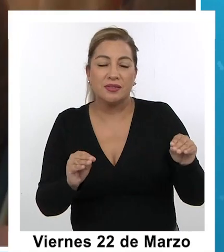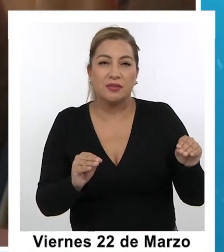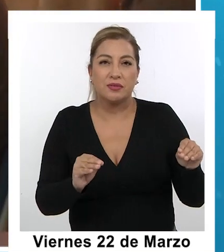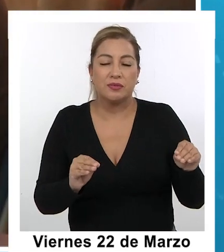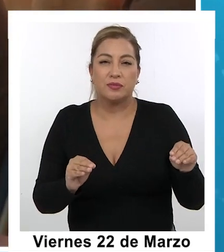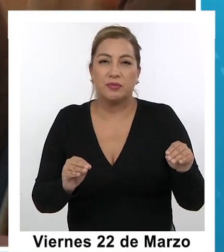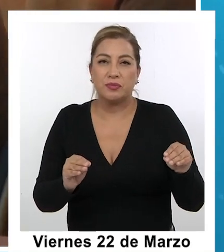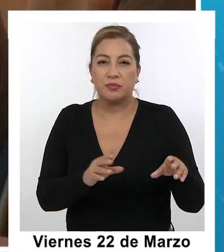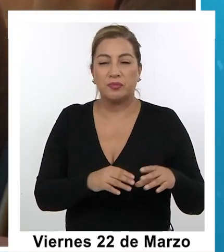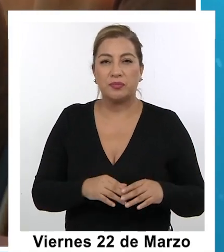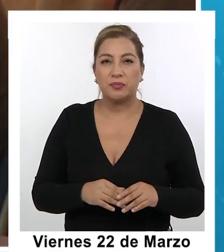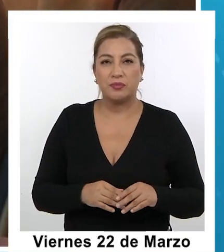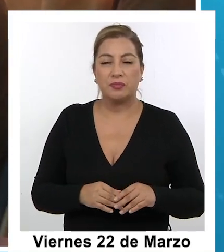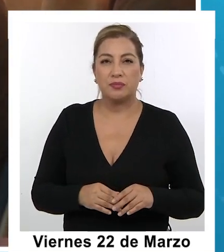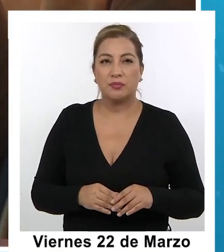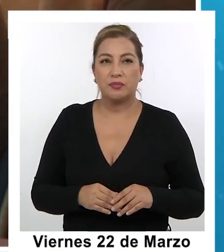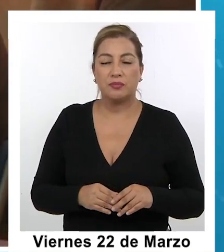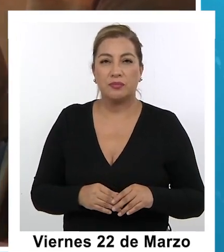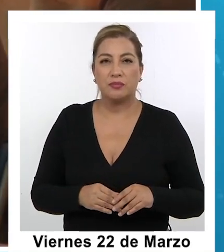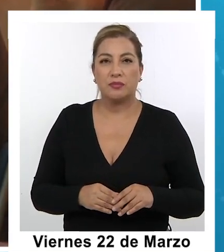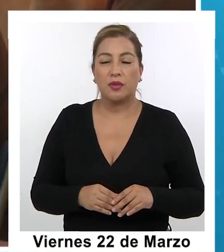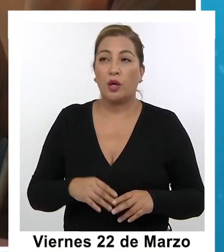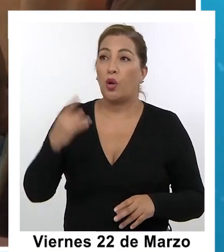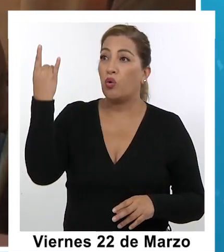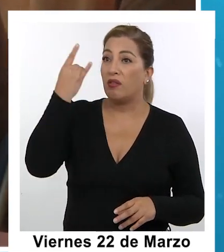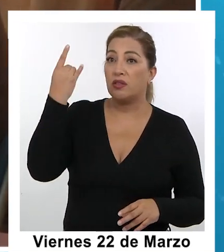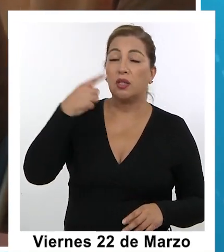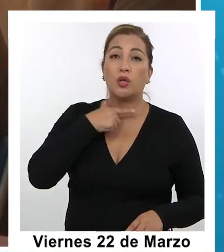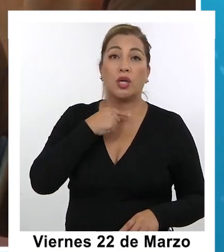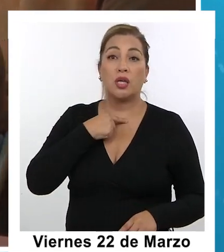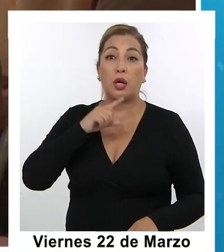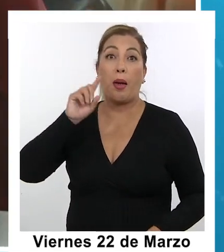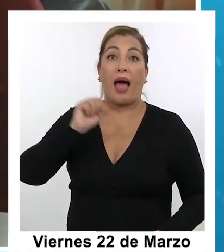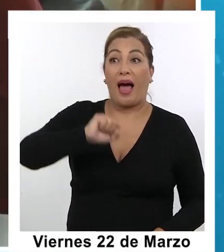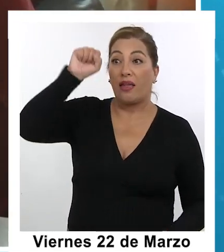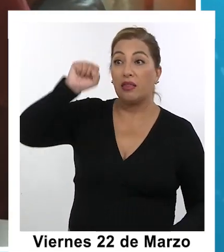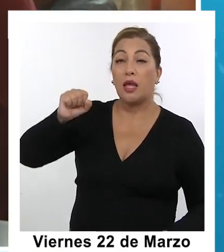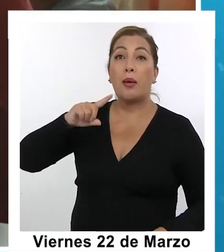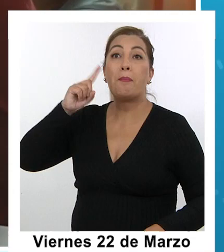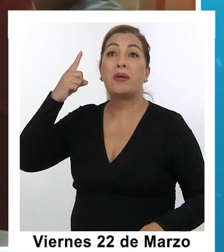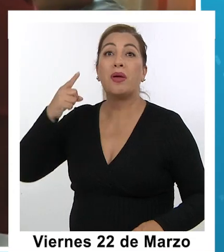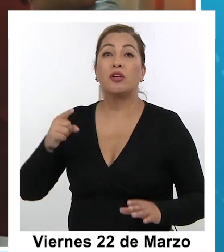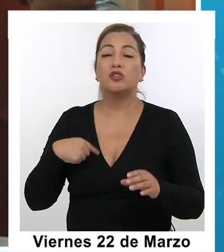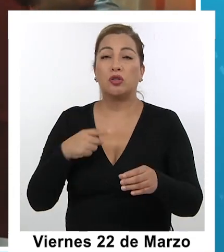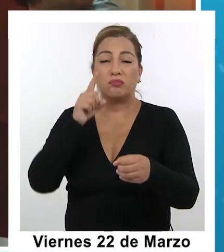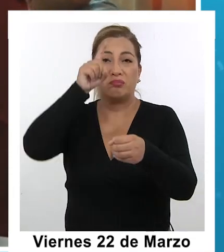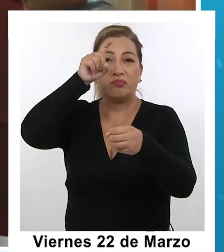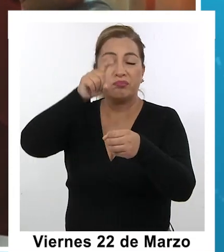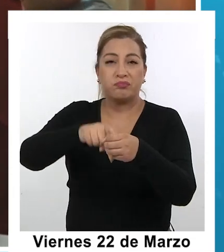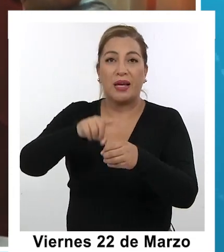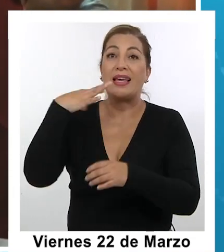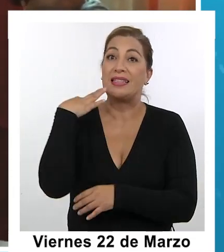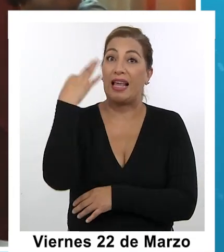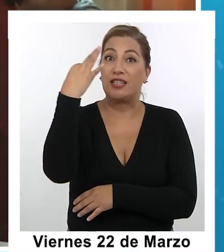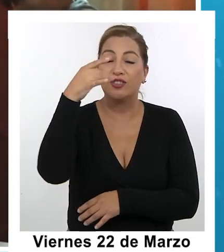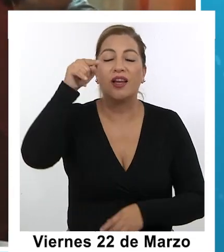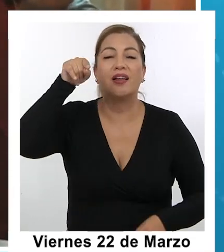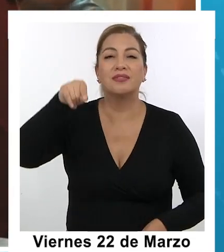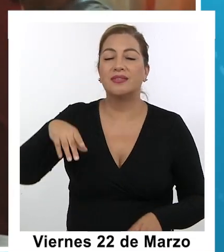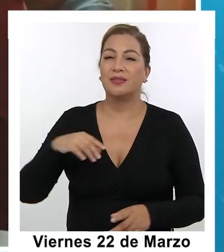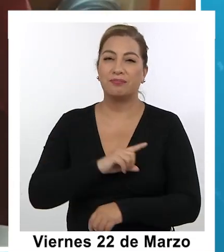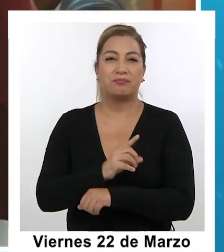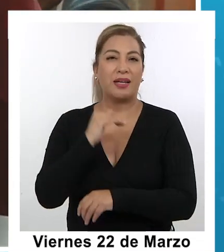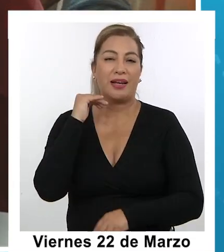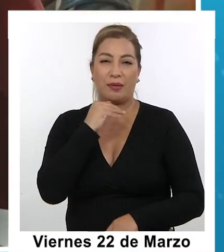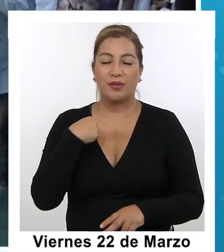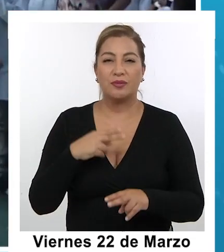uno entra, digamos, marca la universidad como, como primera prioridad, y si que has convocado, si que has seleccionado con nosotros, inmediatamente te